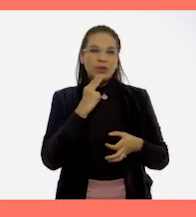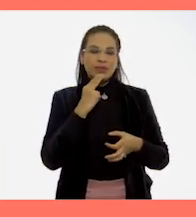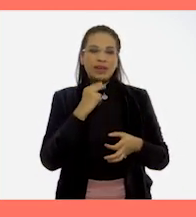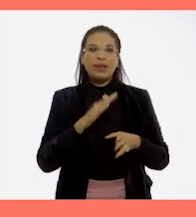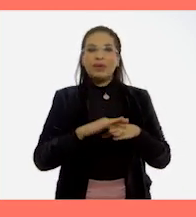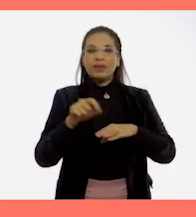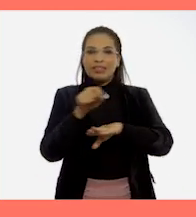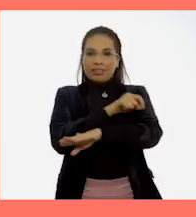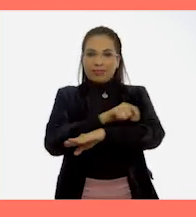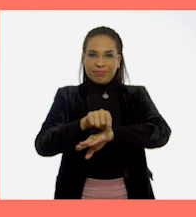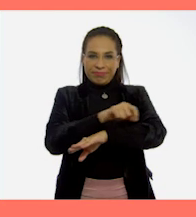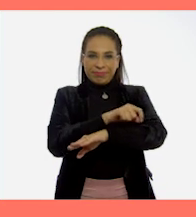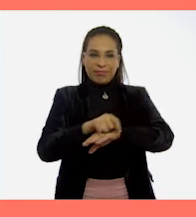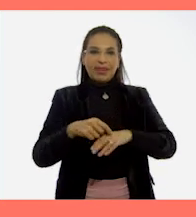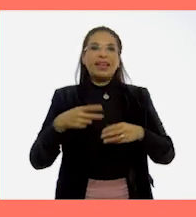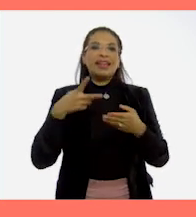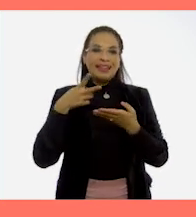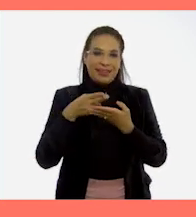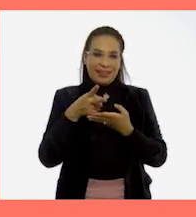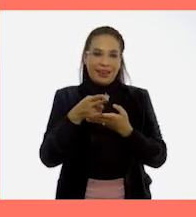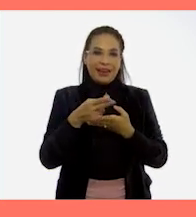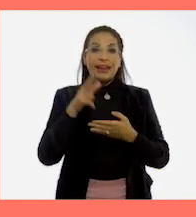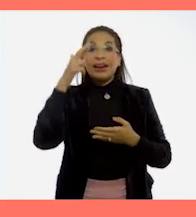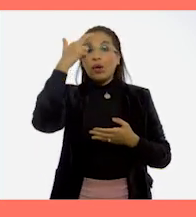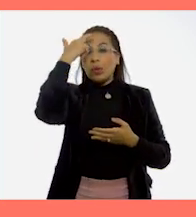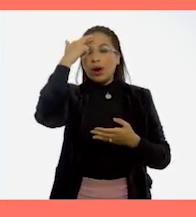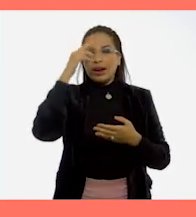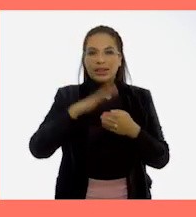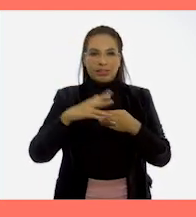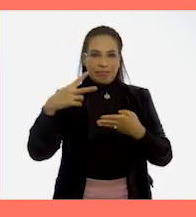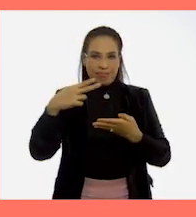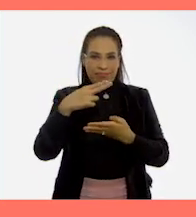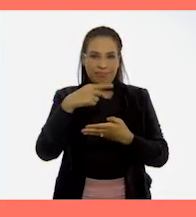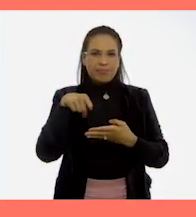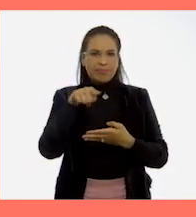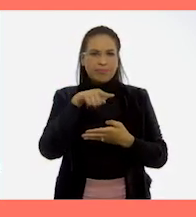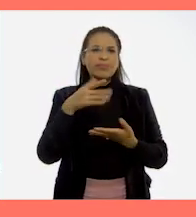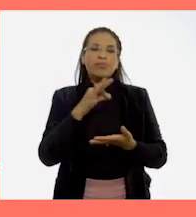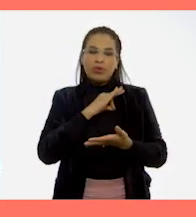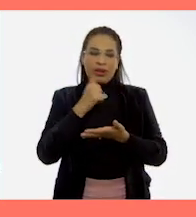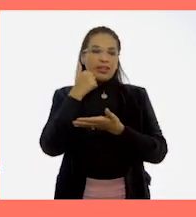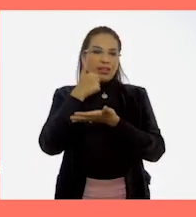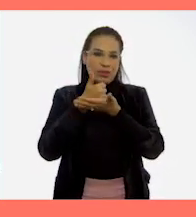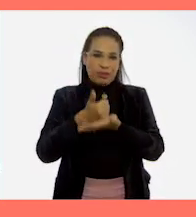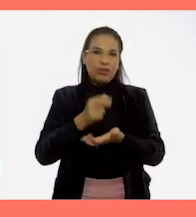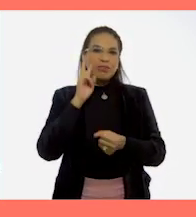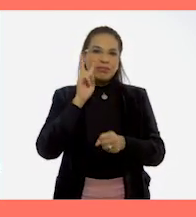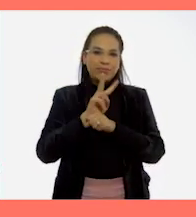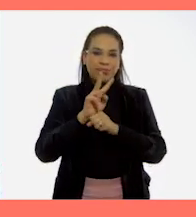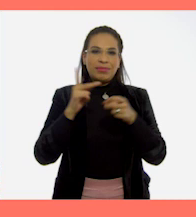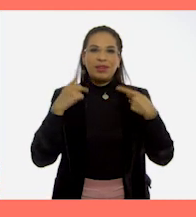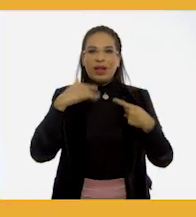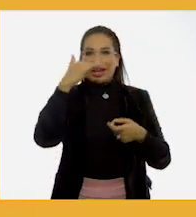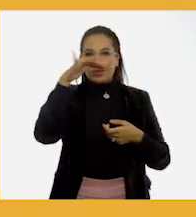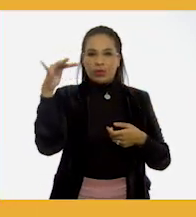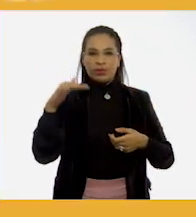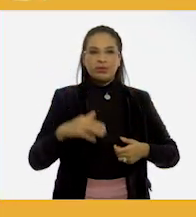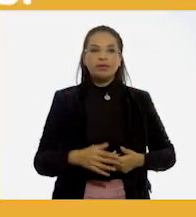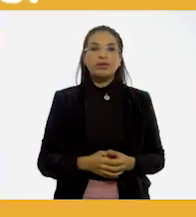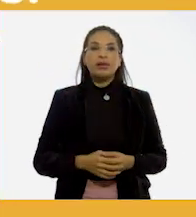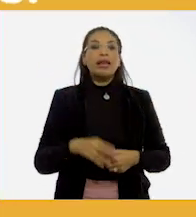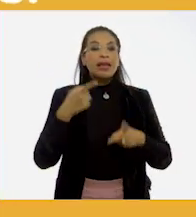Una regla y tijeras. Recuerda que la manipulación de estas debe estar supervisada por un adulto.